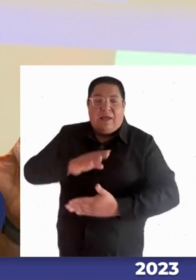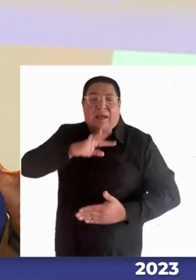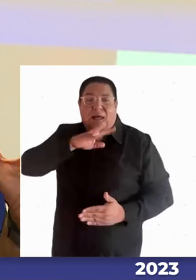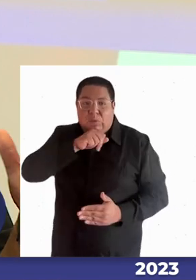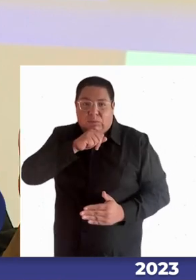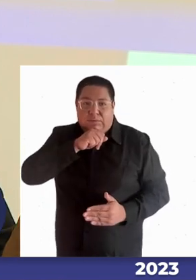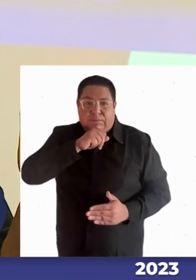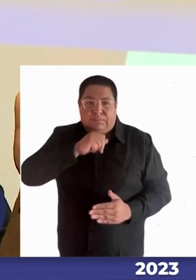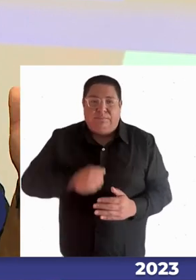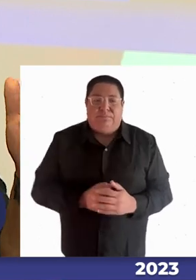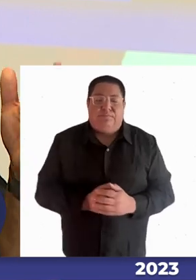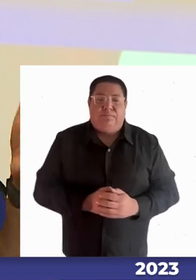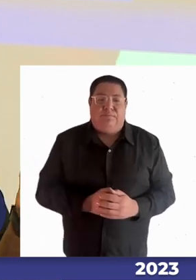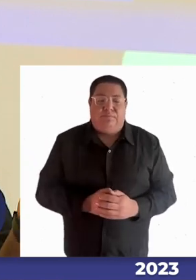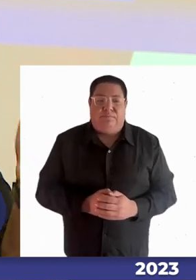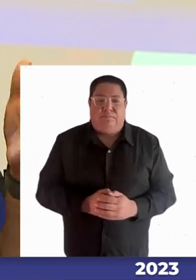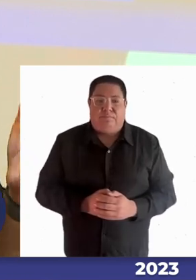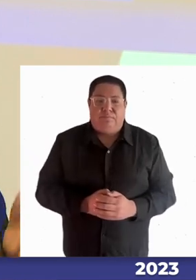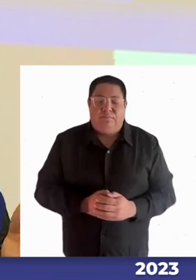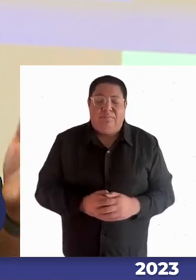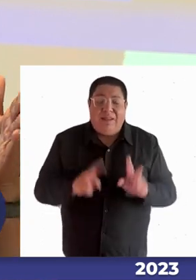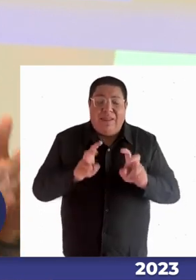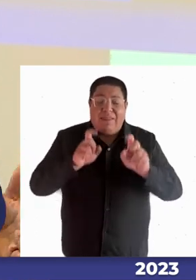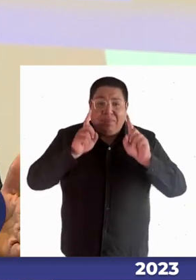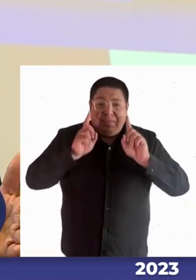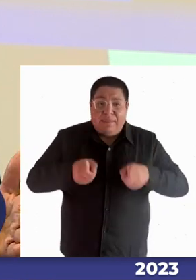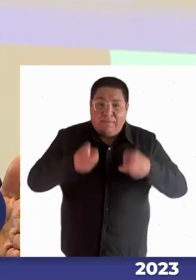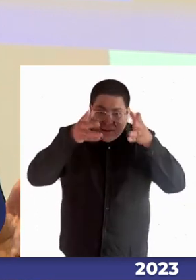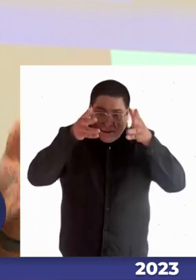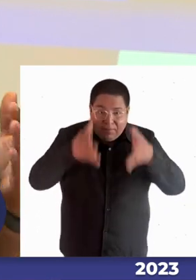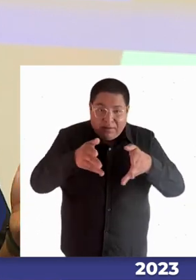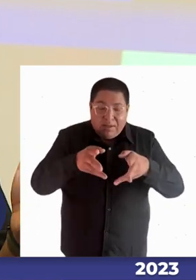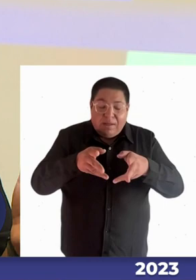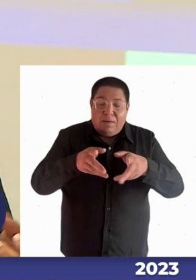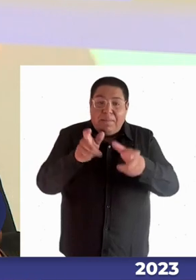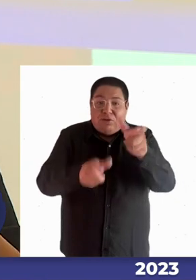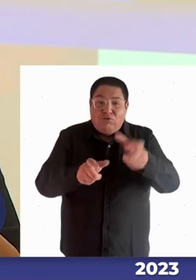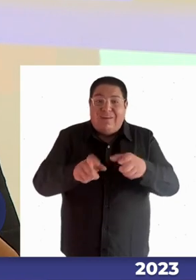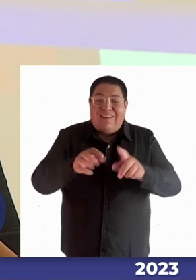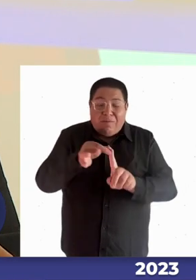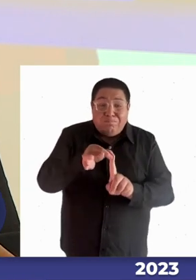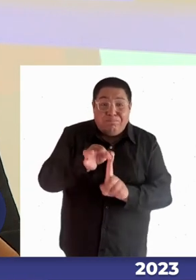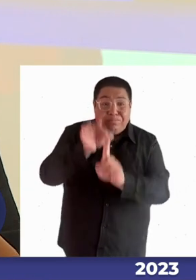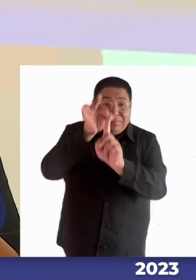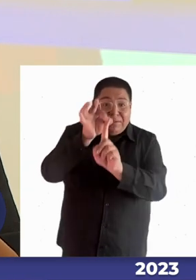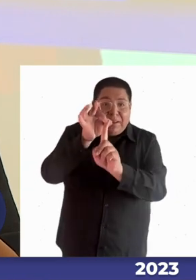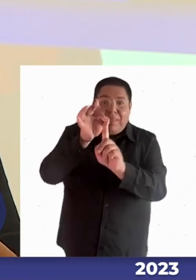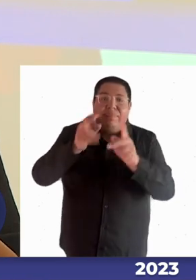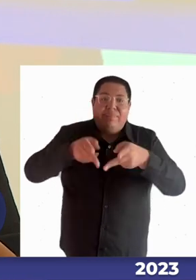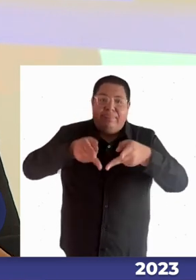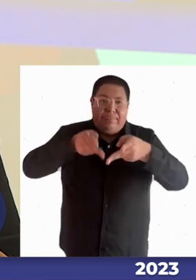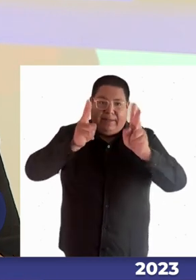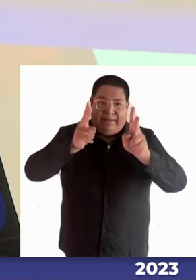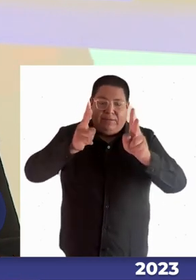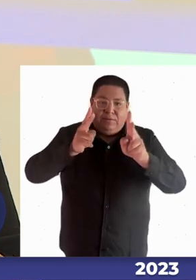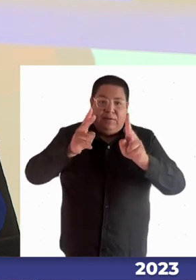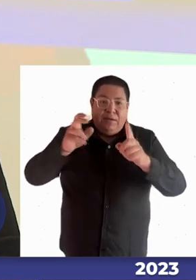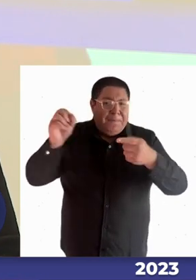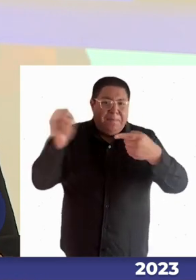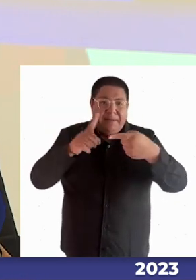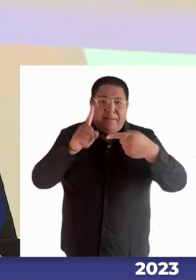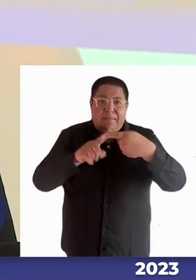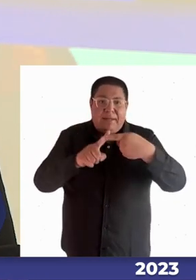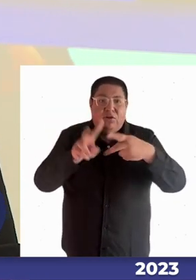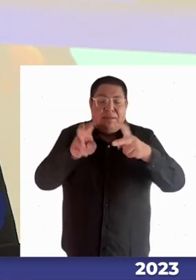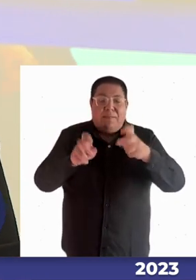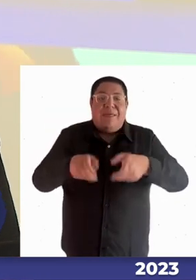esto se tiene que enfocar desde la perspectiva de derechos, primero, de la perspectiva de los derechos humanos,